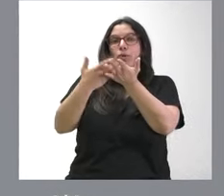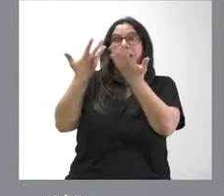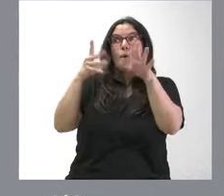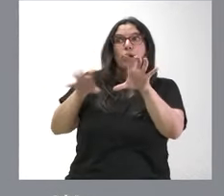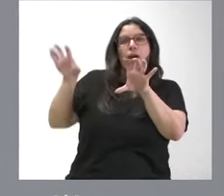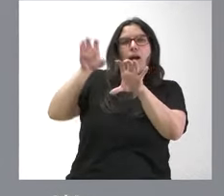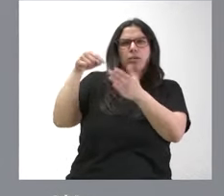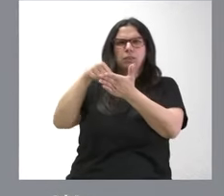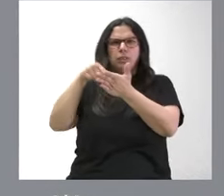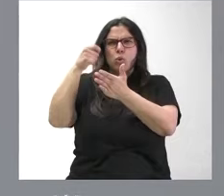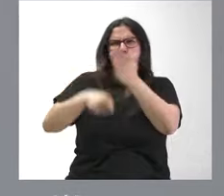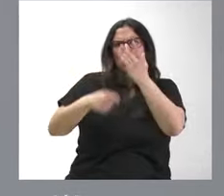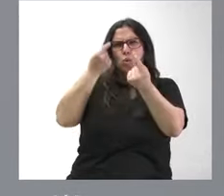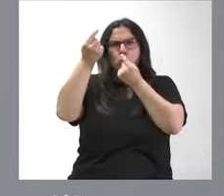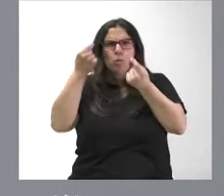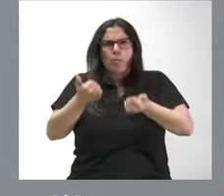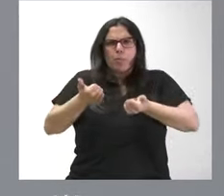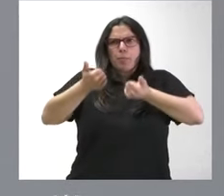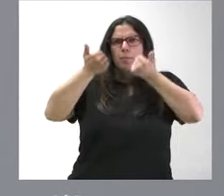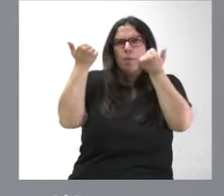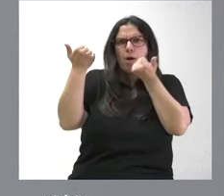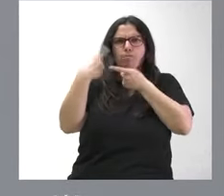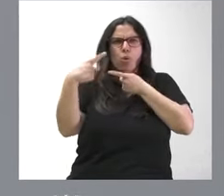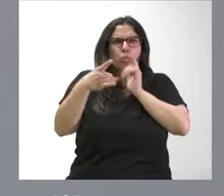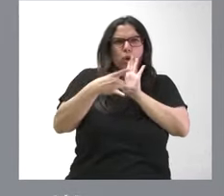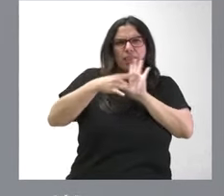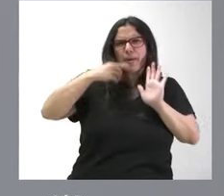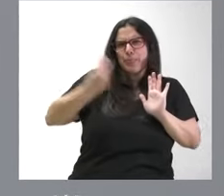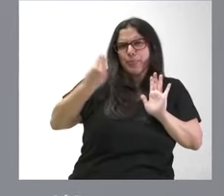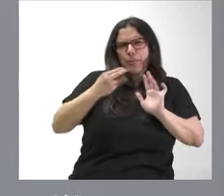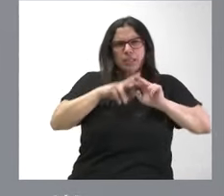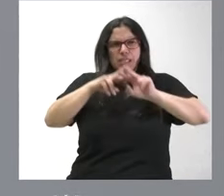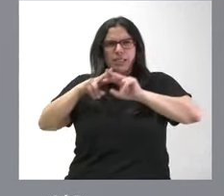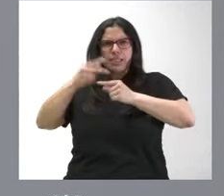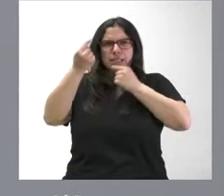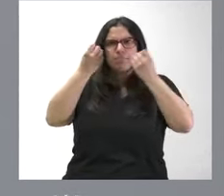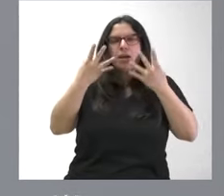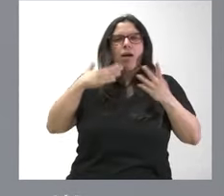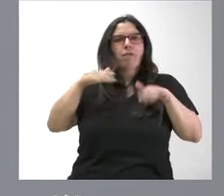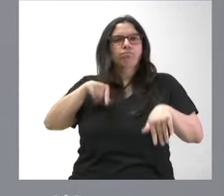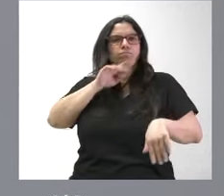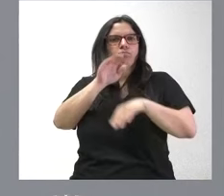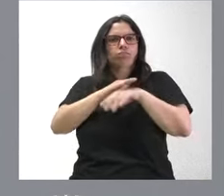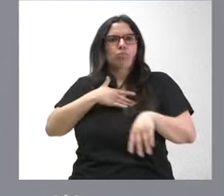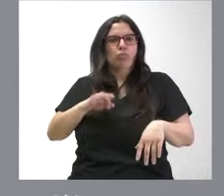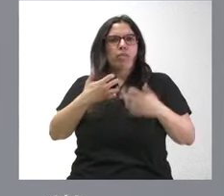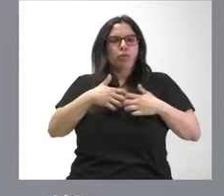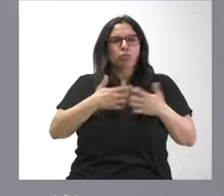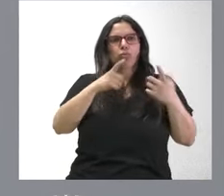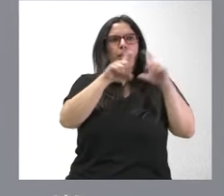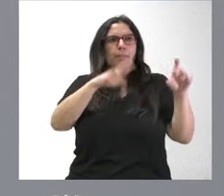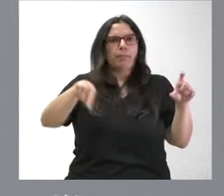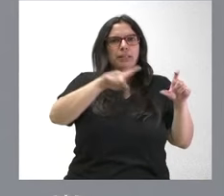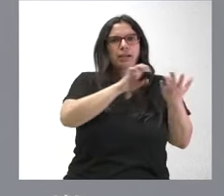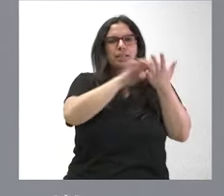y más difíciles, que demandan productos de la máxima calidad en las mejores condiciones y en los mejores precios. Las industrias, las empresas